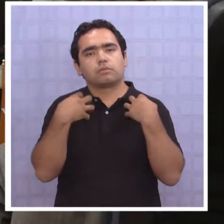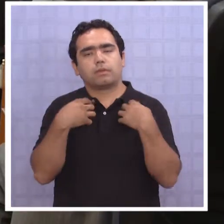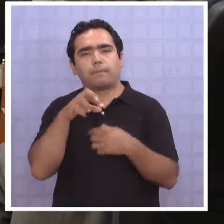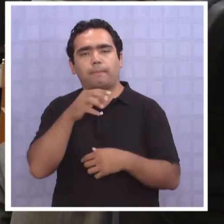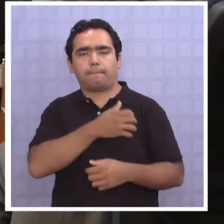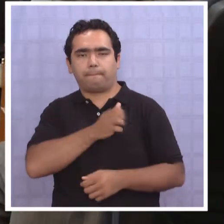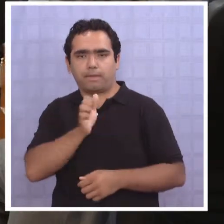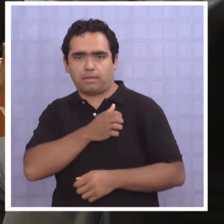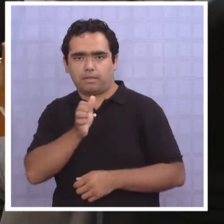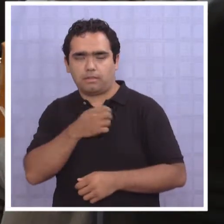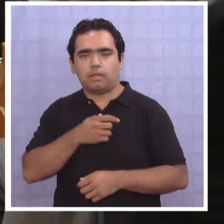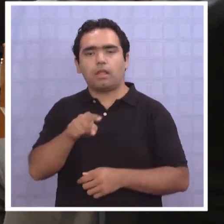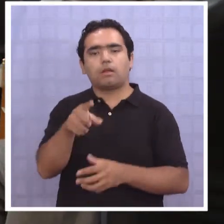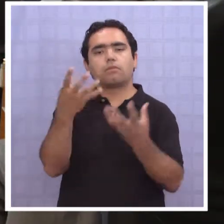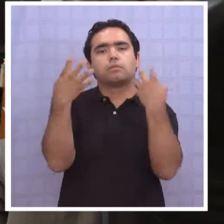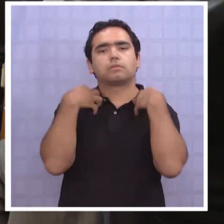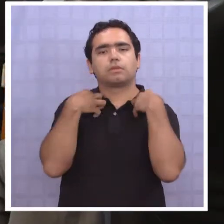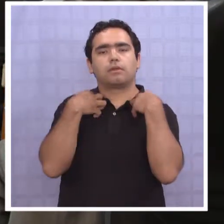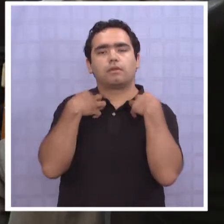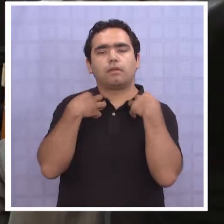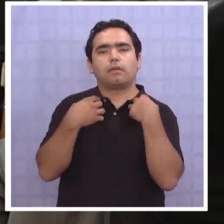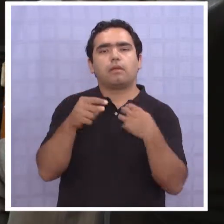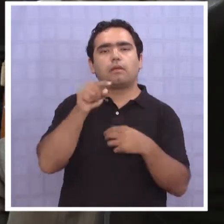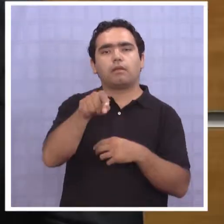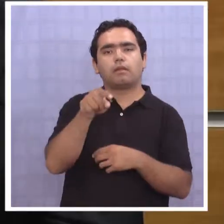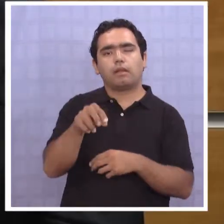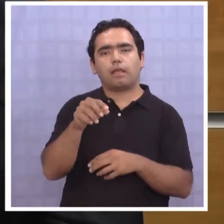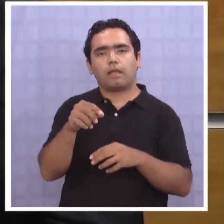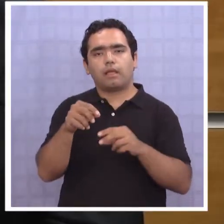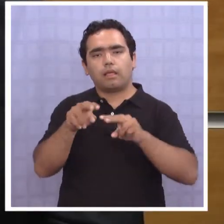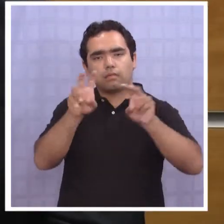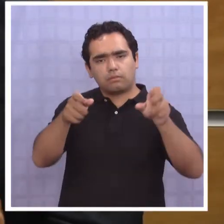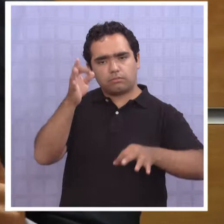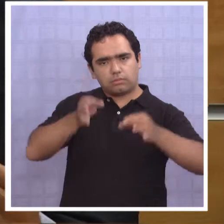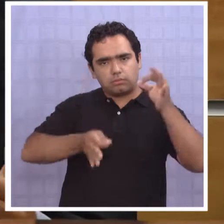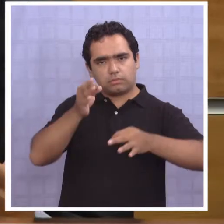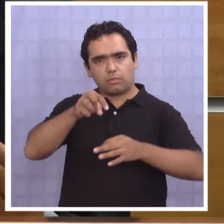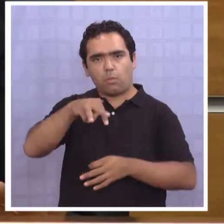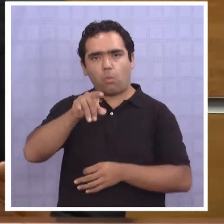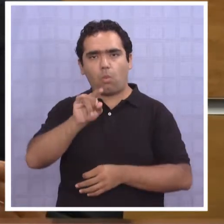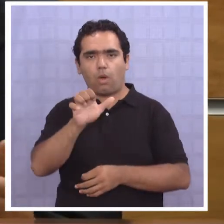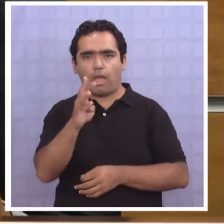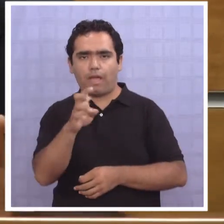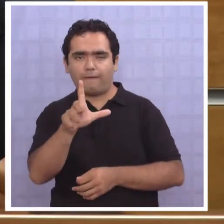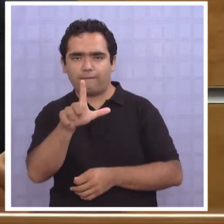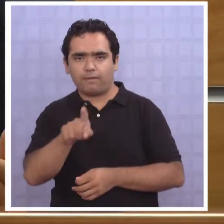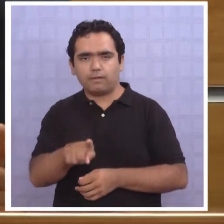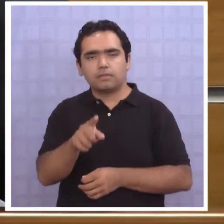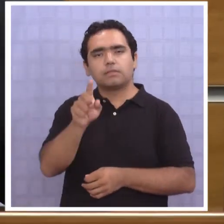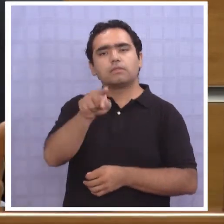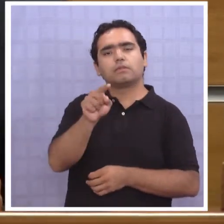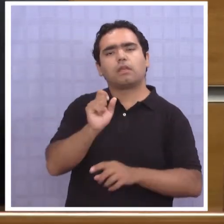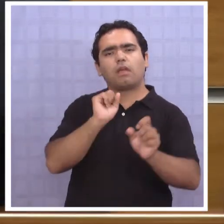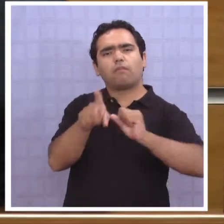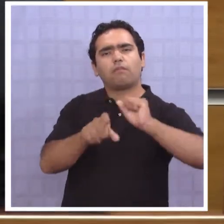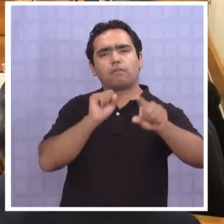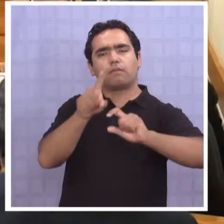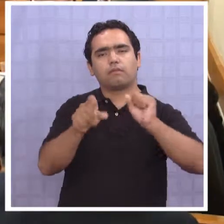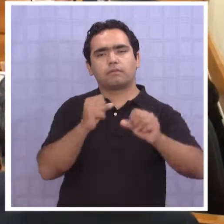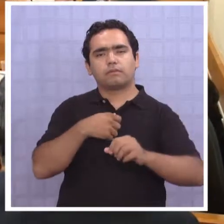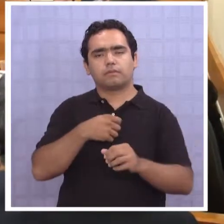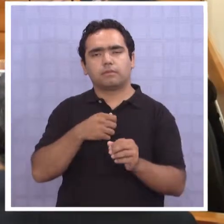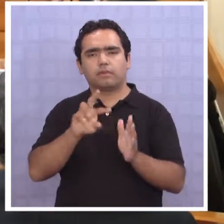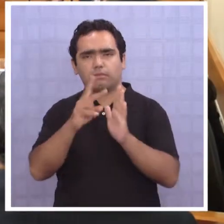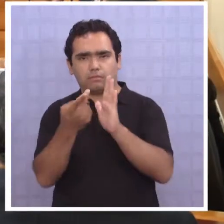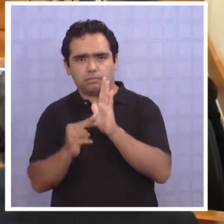estuvo a cargo en la investigación del caso Mueble, cuyas declaraciones fueron desvirtuadas por los abogados defensores. De acuerdo al contraexamen